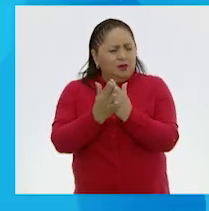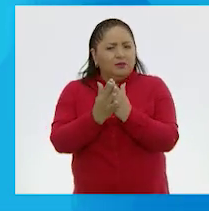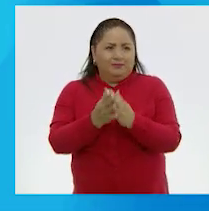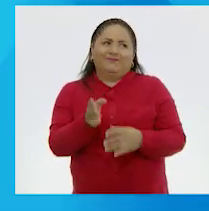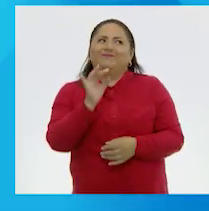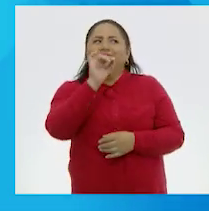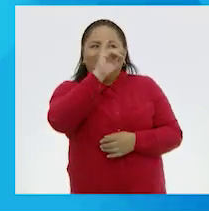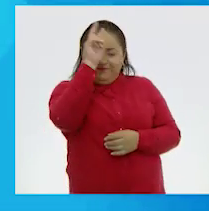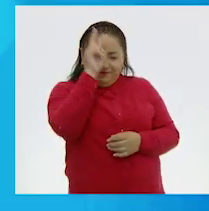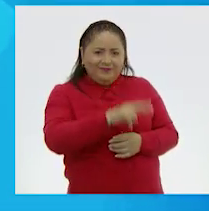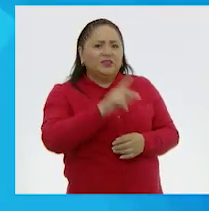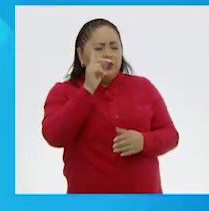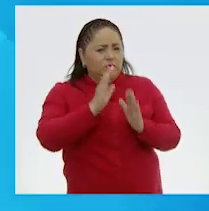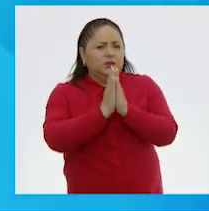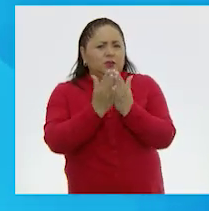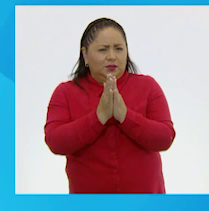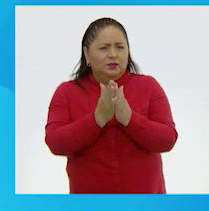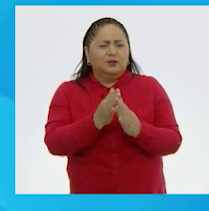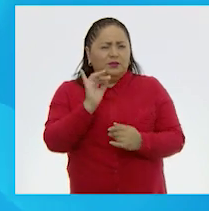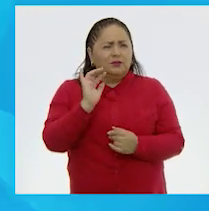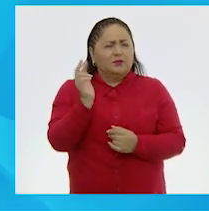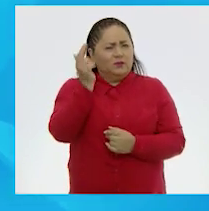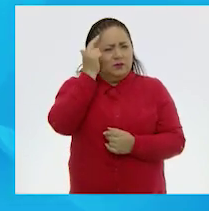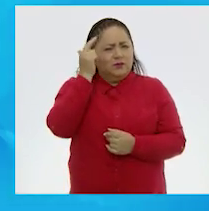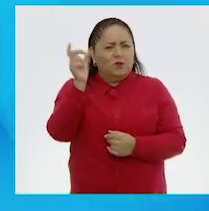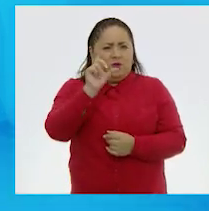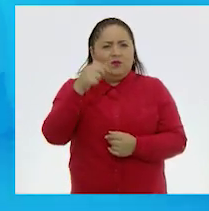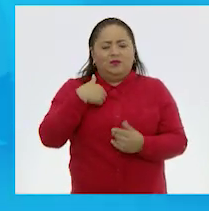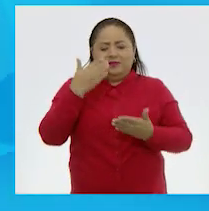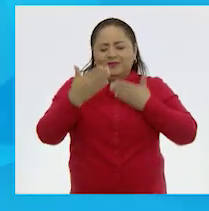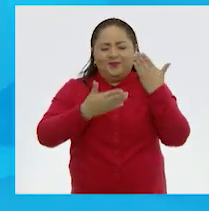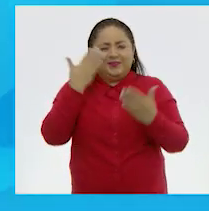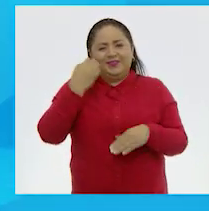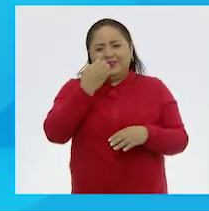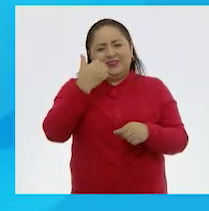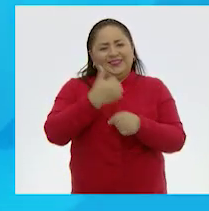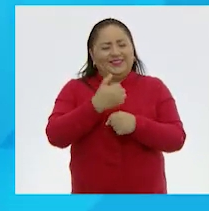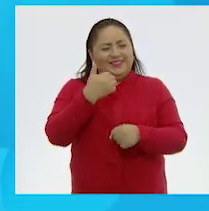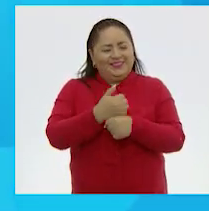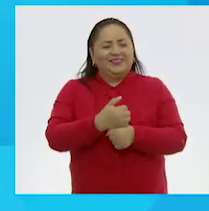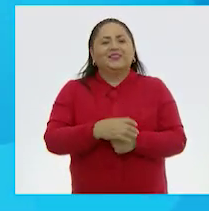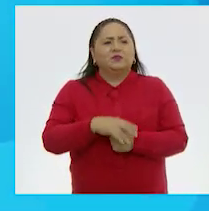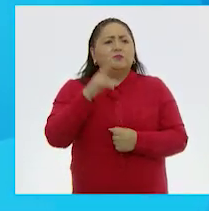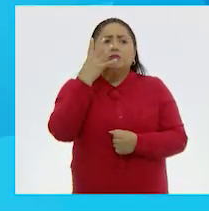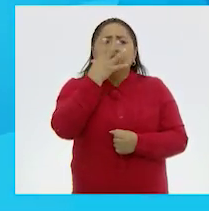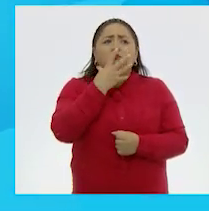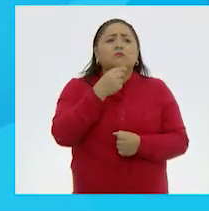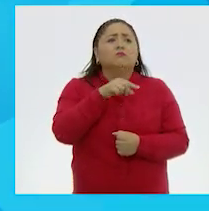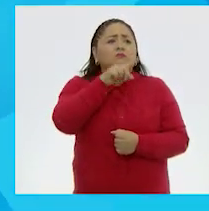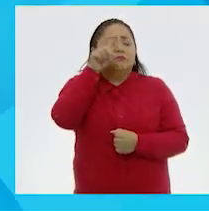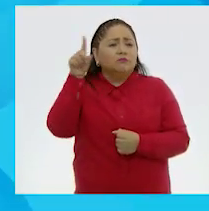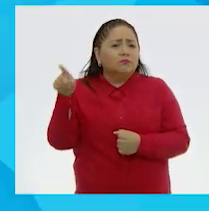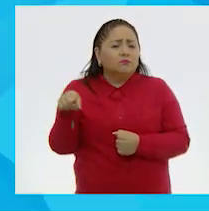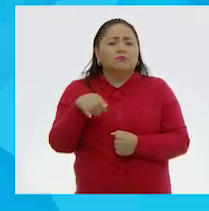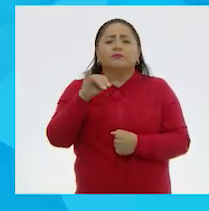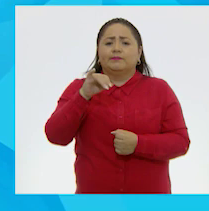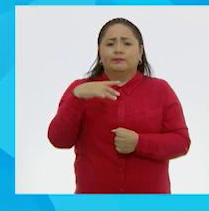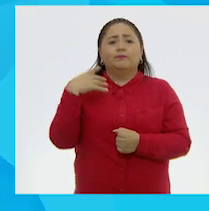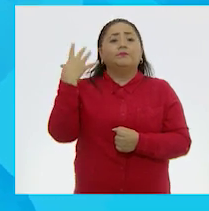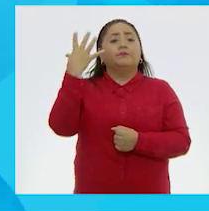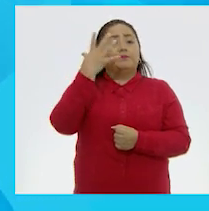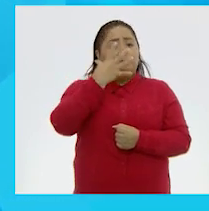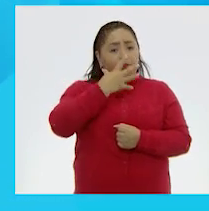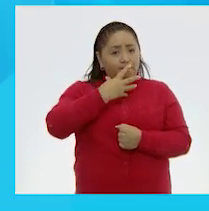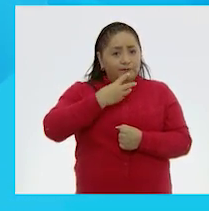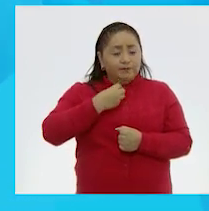Ajá. Estaba en algún libro de texto cuando estudiaba en la primaria. ¡Ah, qué bonita es! Es preciosa.